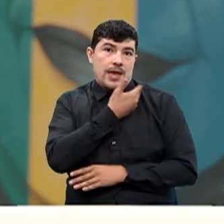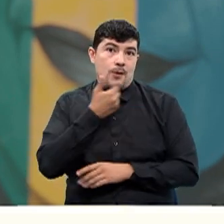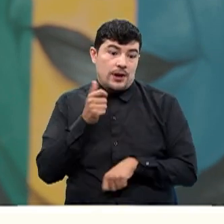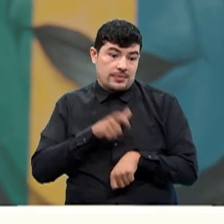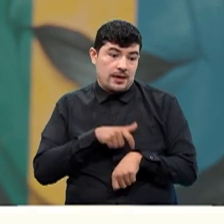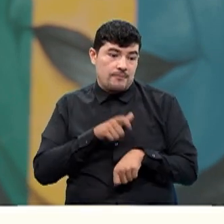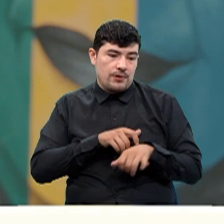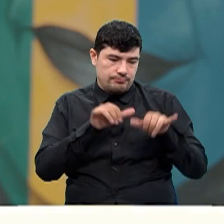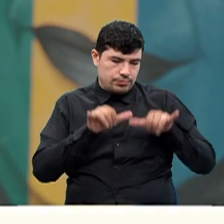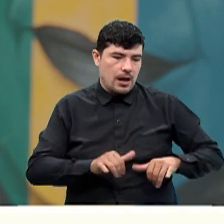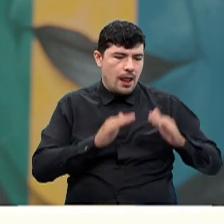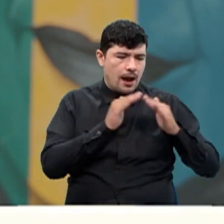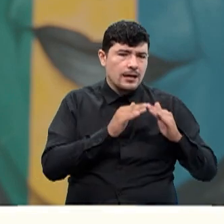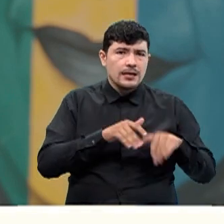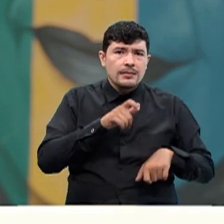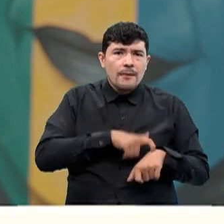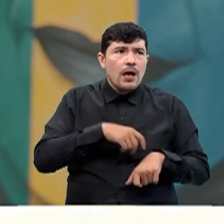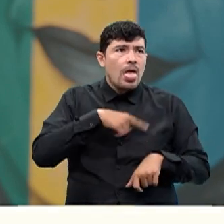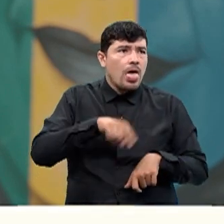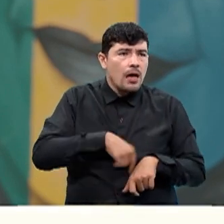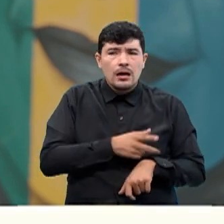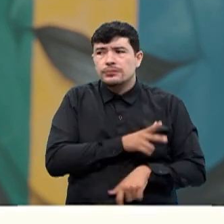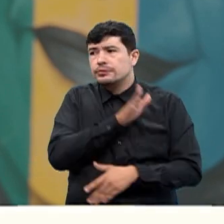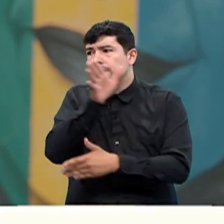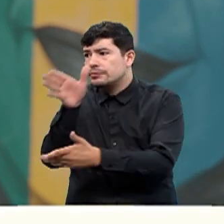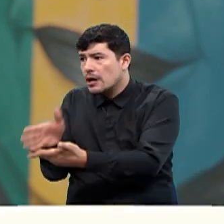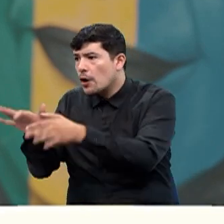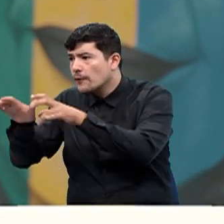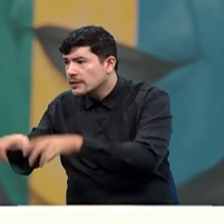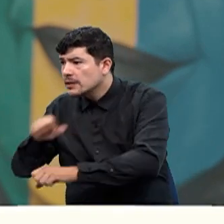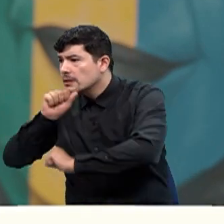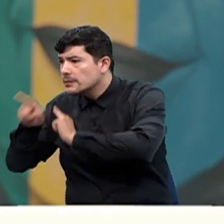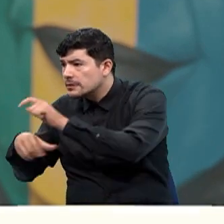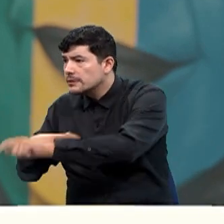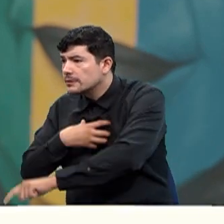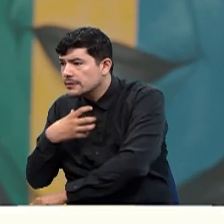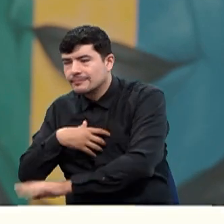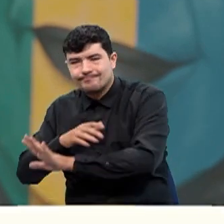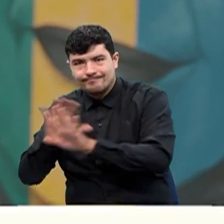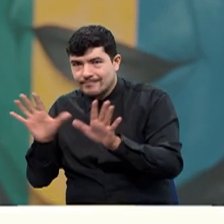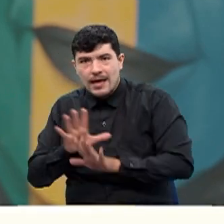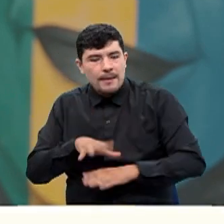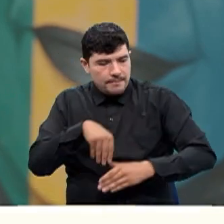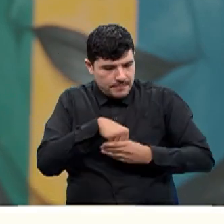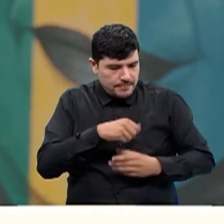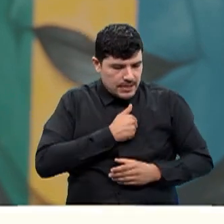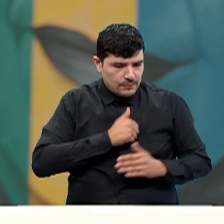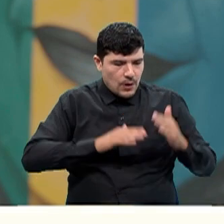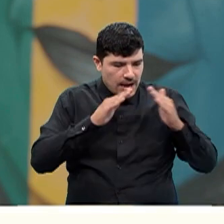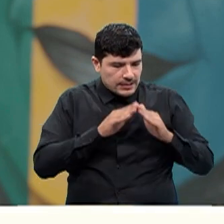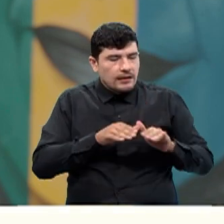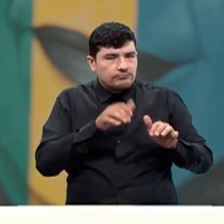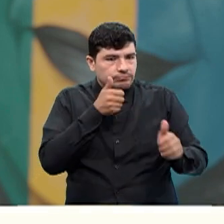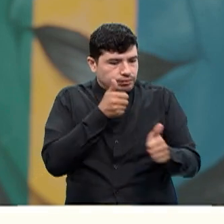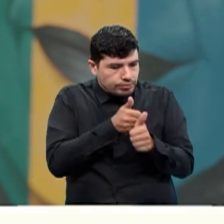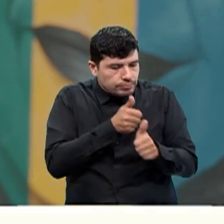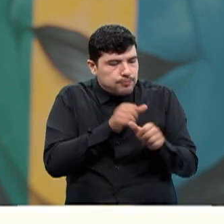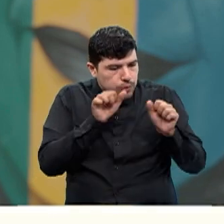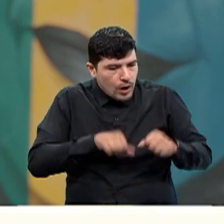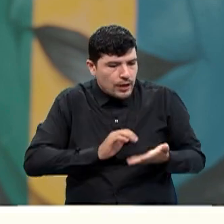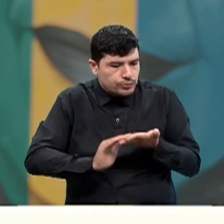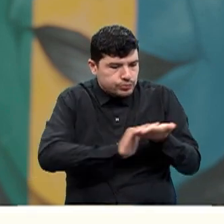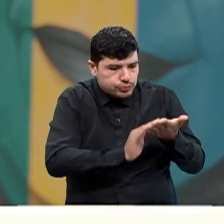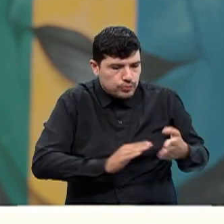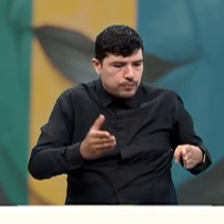canales virtuales de atención que funcionan con los mismos estándares de calidad que las oficinas presenciales. Disfruta de tu comodidad